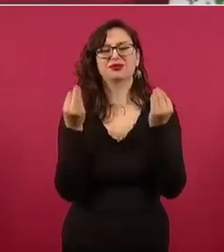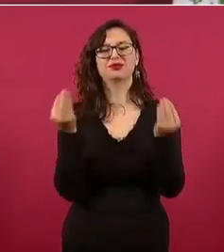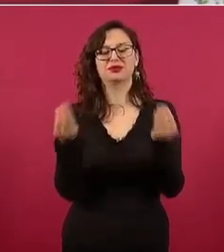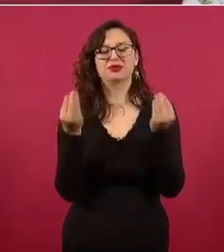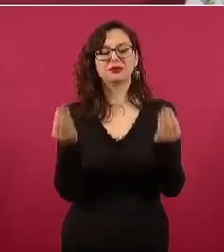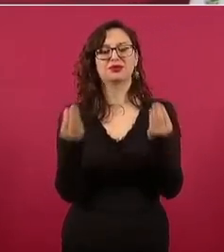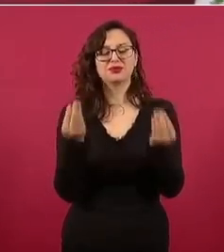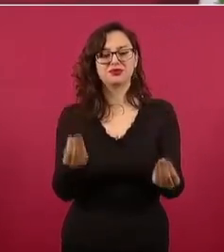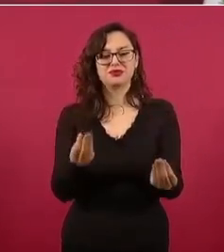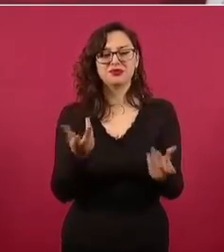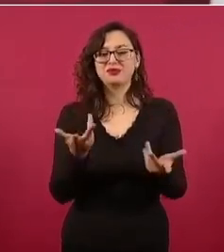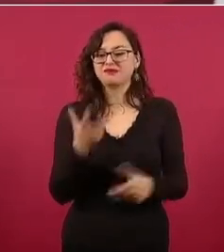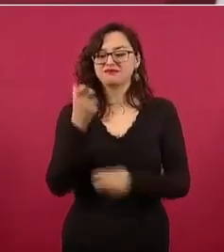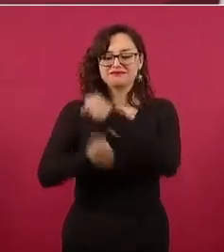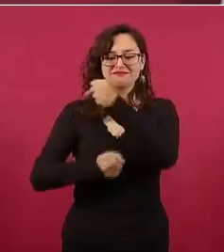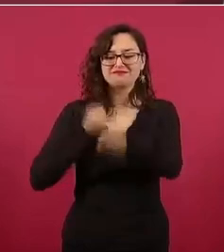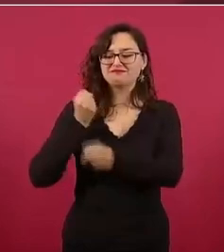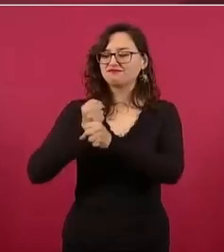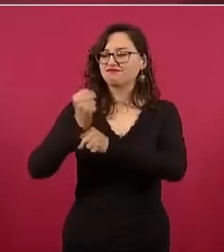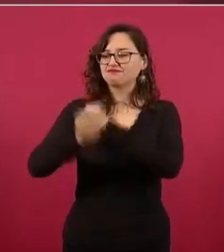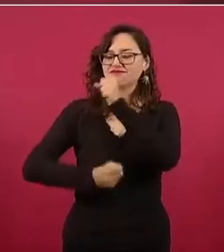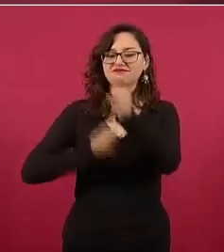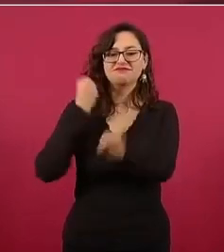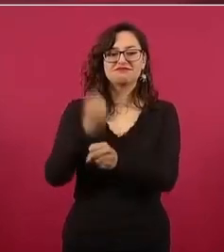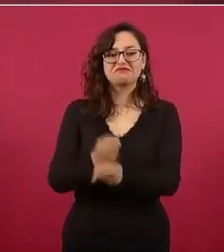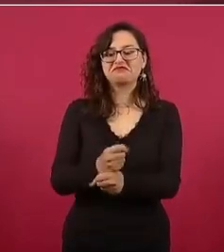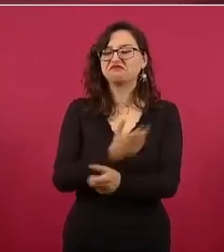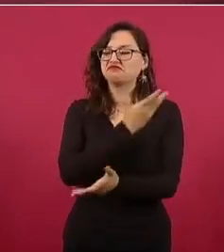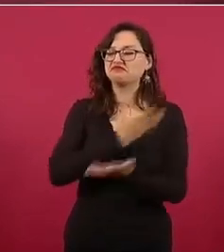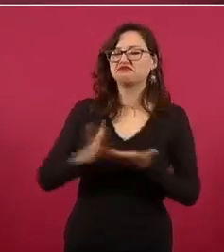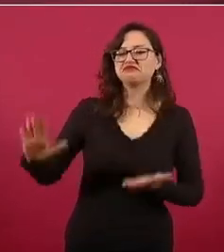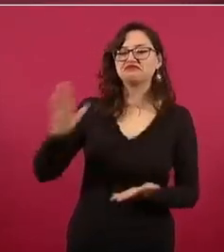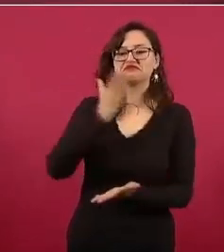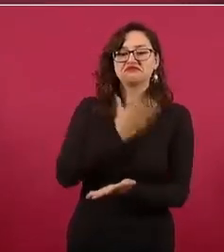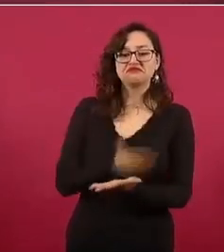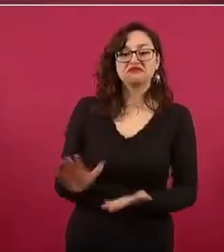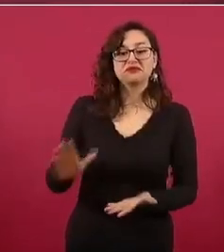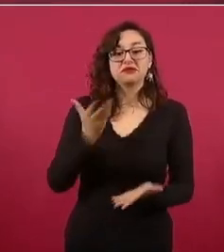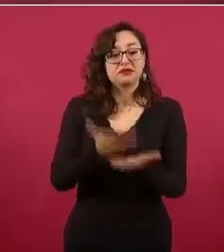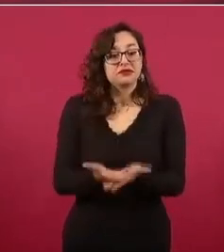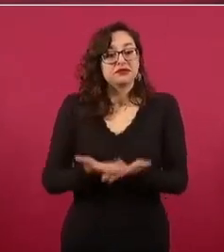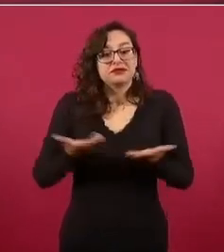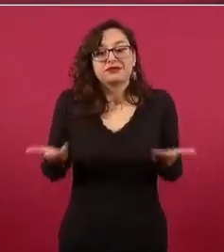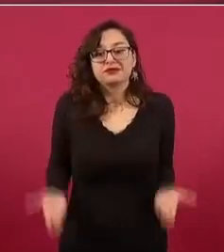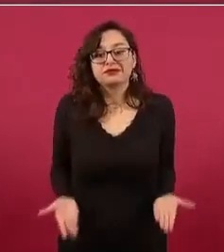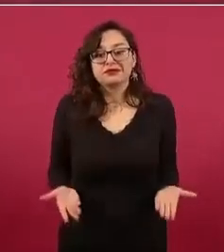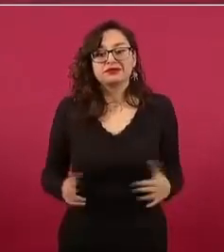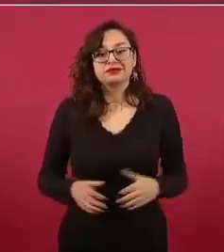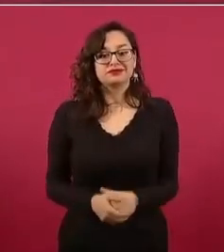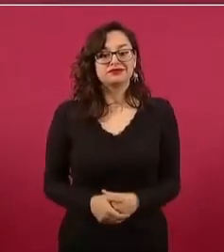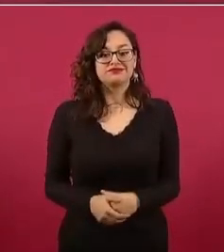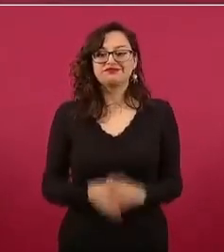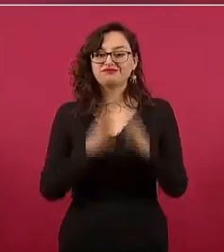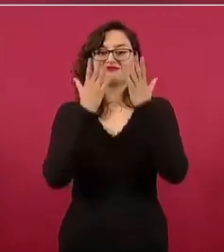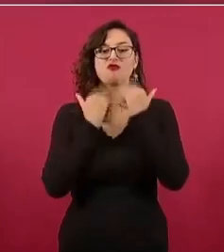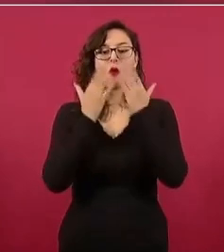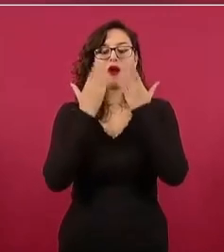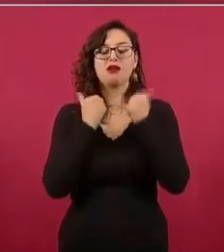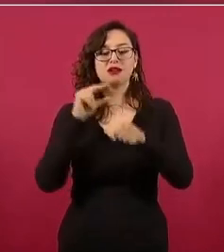y responsable que tenemos déficit de médicos en México